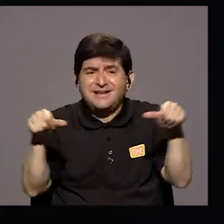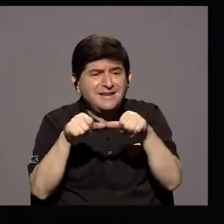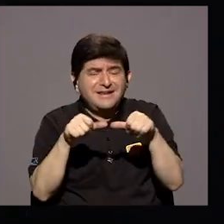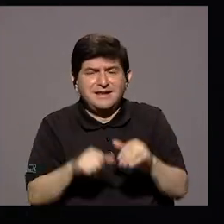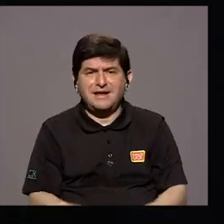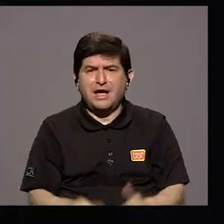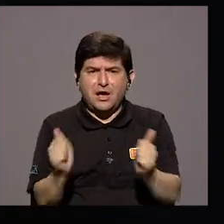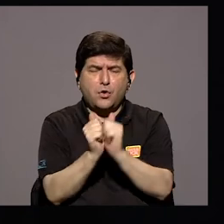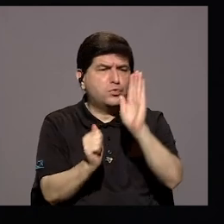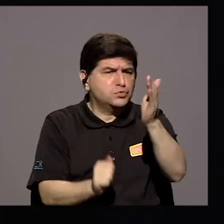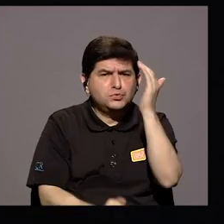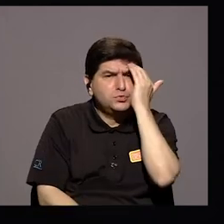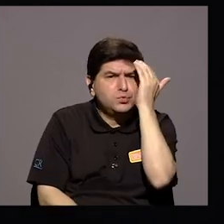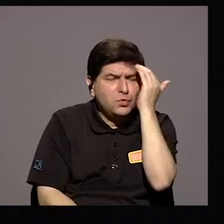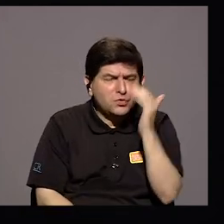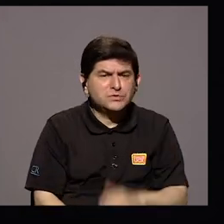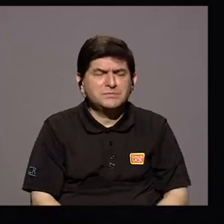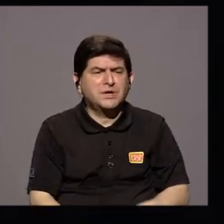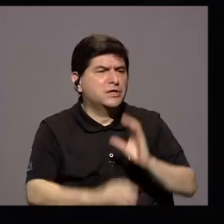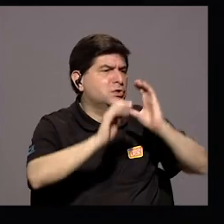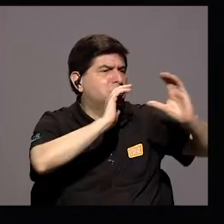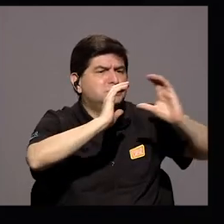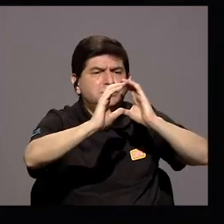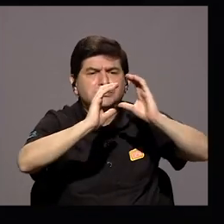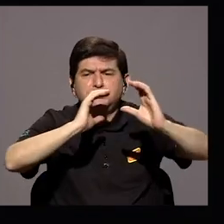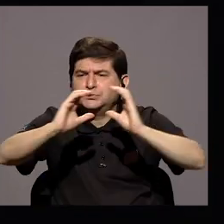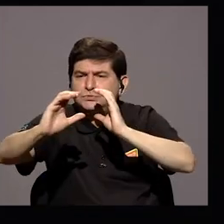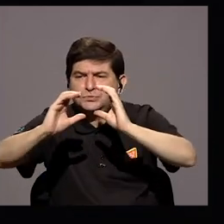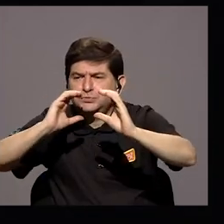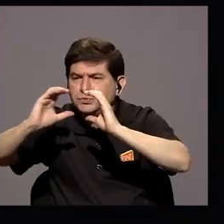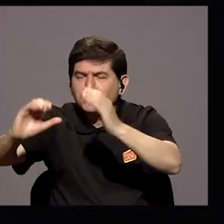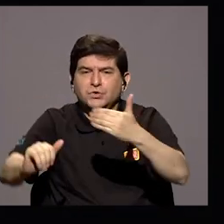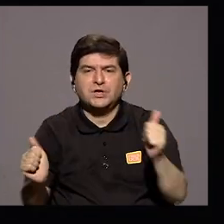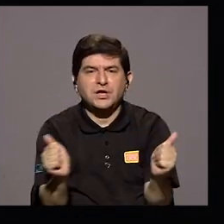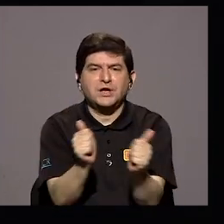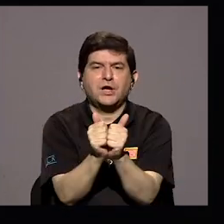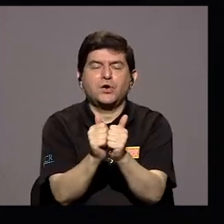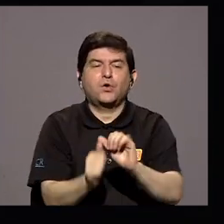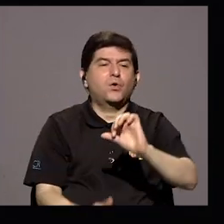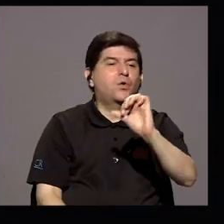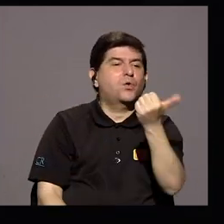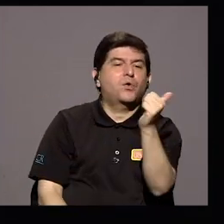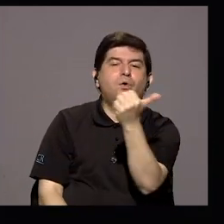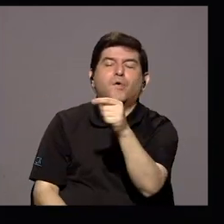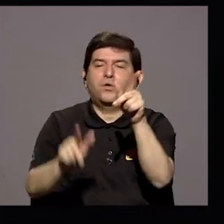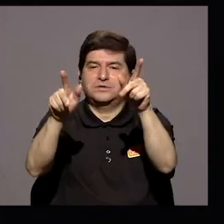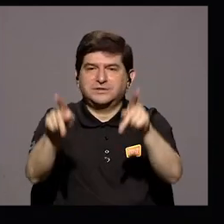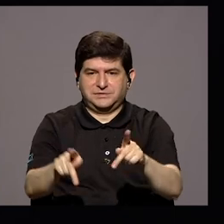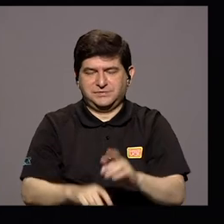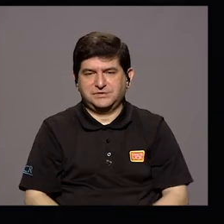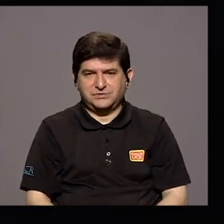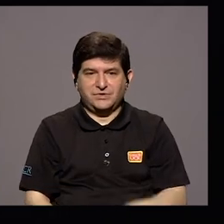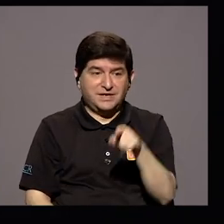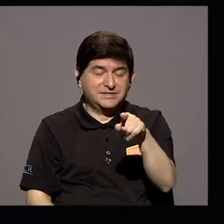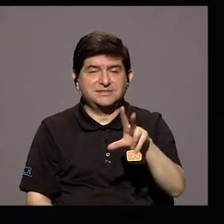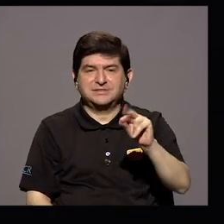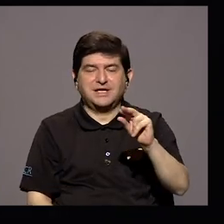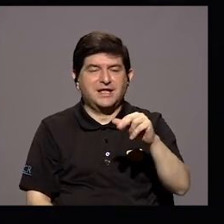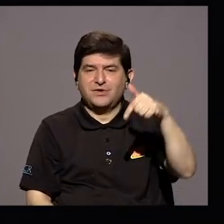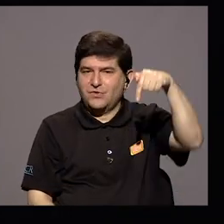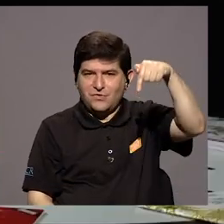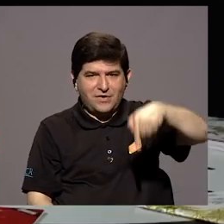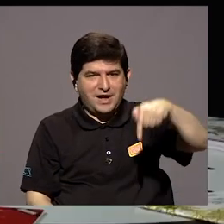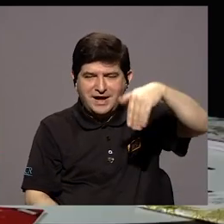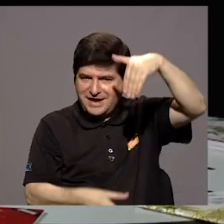Esa Conversación Digámoslo Así Que Va a Tener Con Esos Otros Interlocutores Que Están Más Allá De Las Agujas Y Del